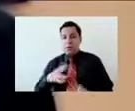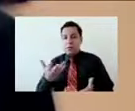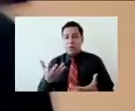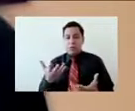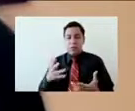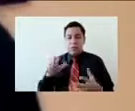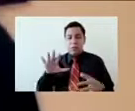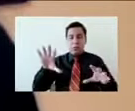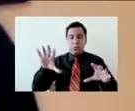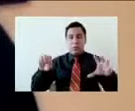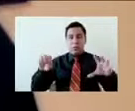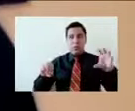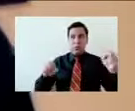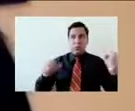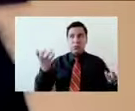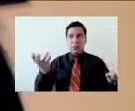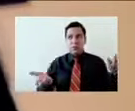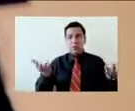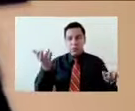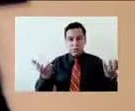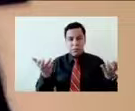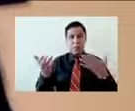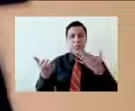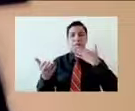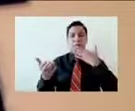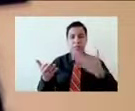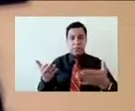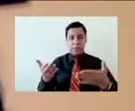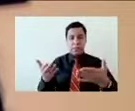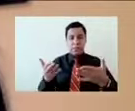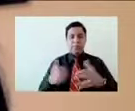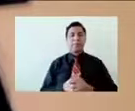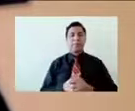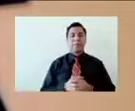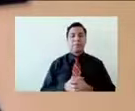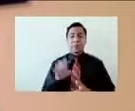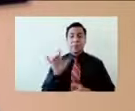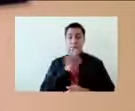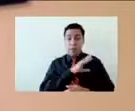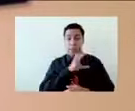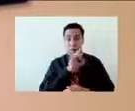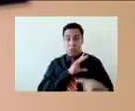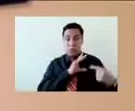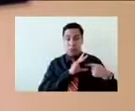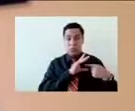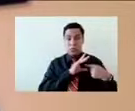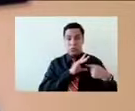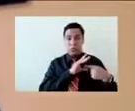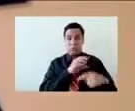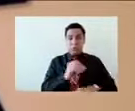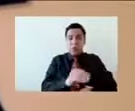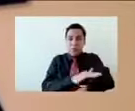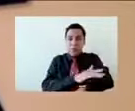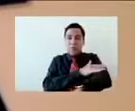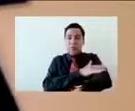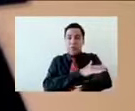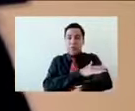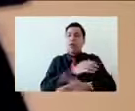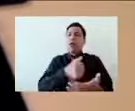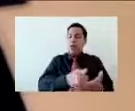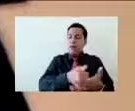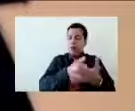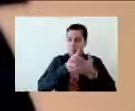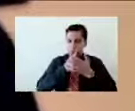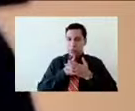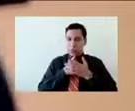¿no? Ese es uno de los elementos importantes. A veces, el miedo tiene, cada una de las funciones va a tener, cada una de las emociones va a tener una